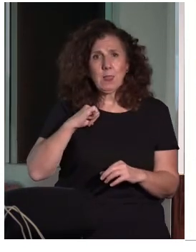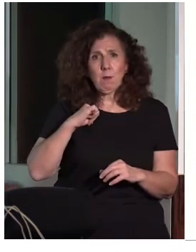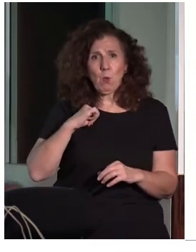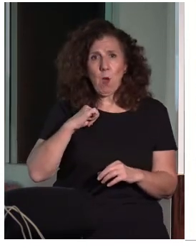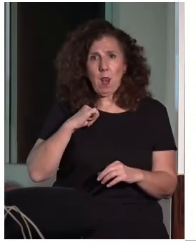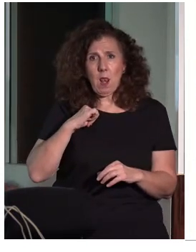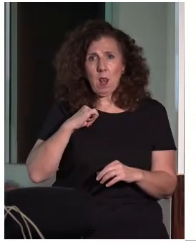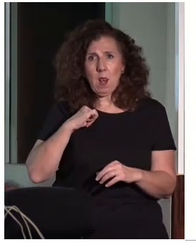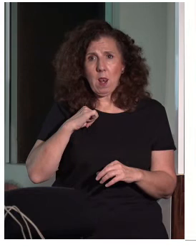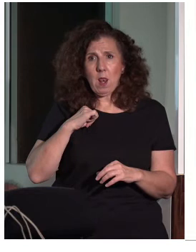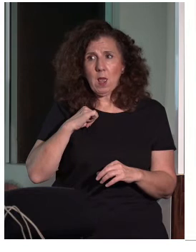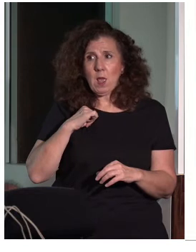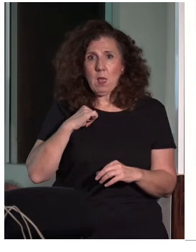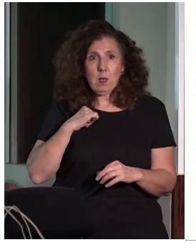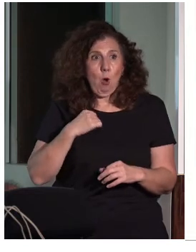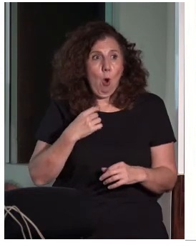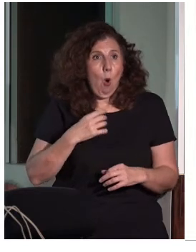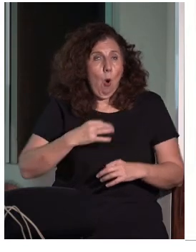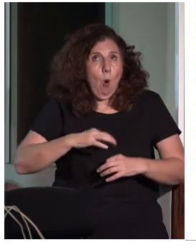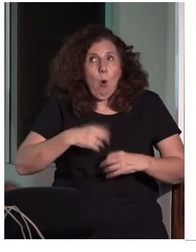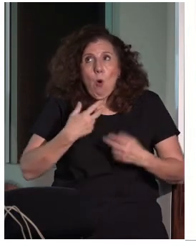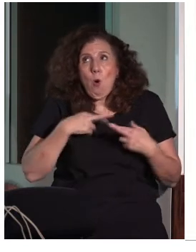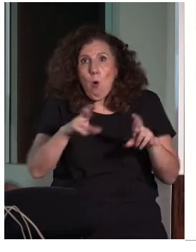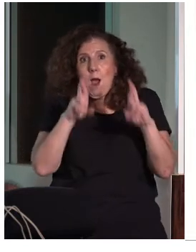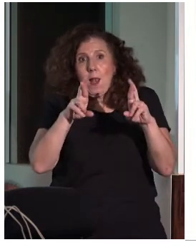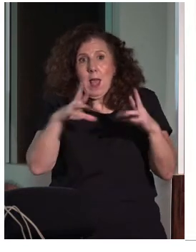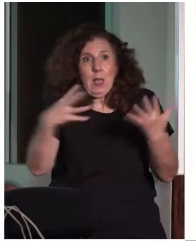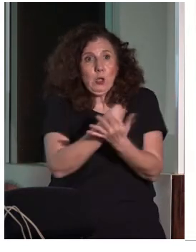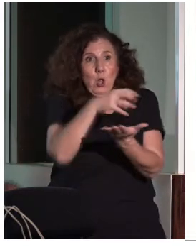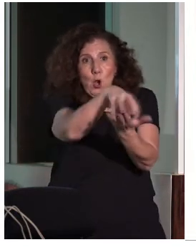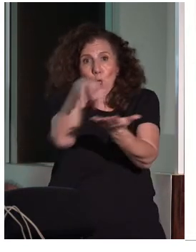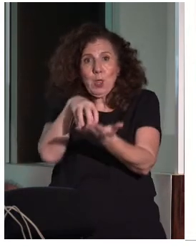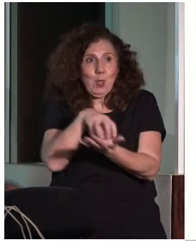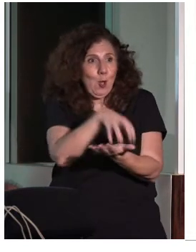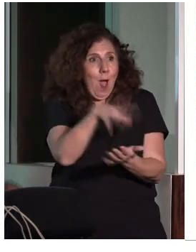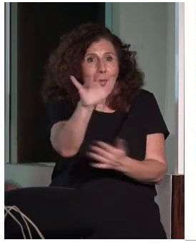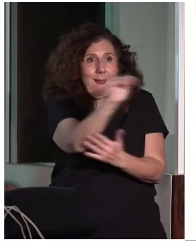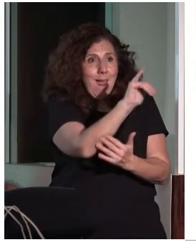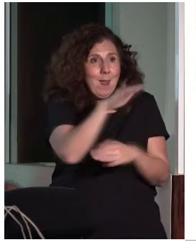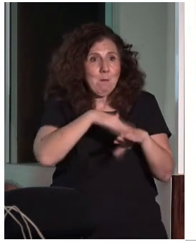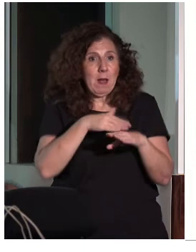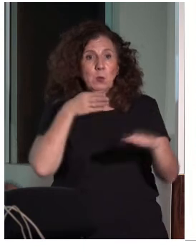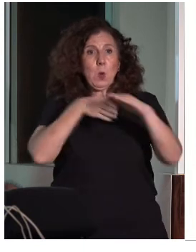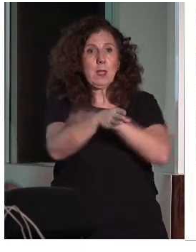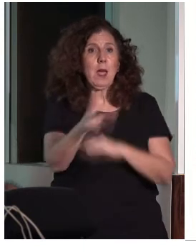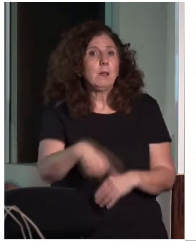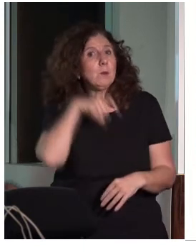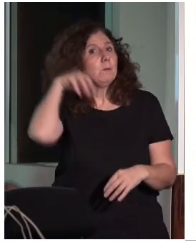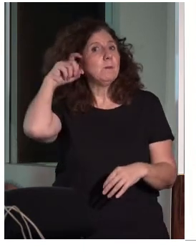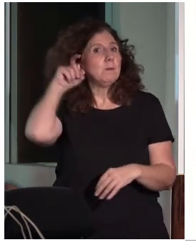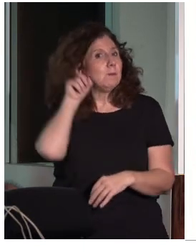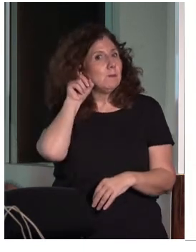sería súper interesante que existiera en todos los centros para que las personas sordas se lo pudieran colocar y pudieran visitar el